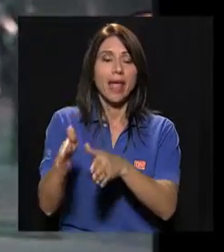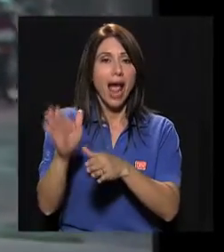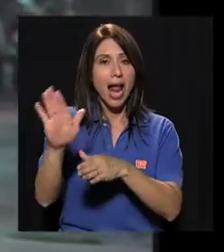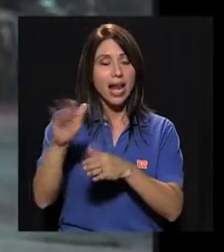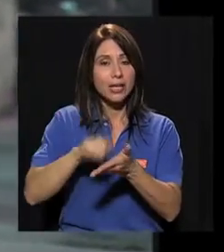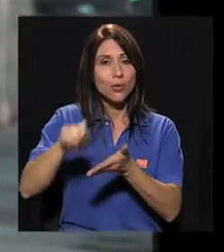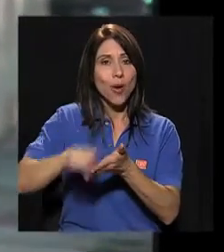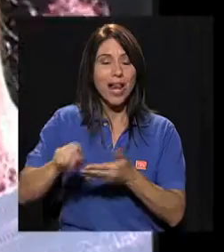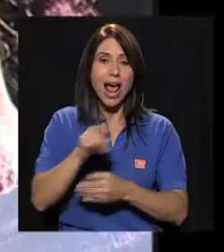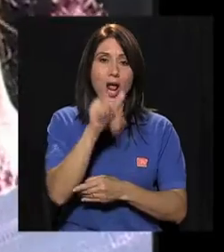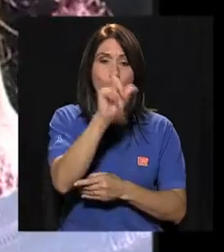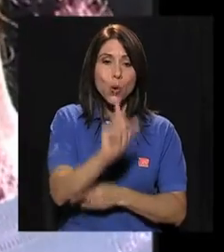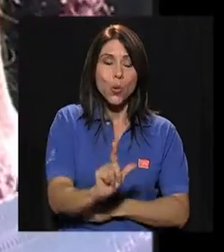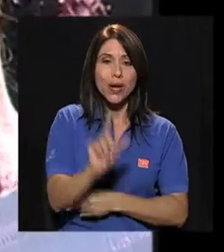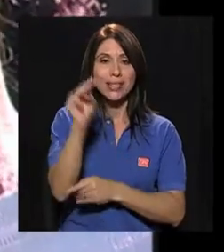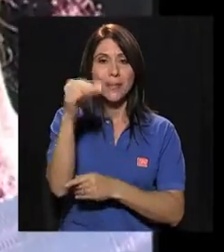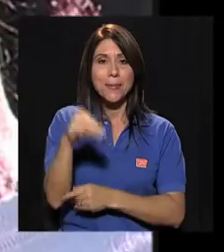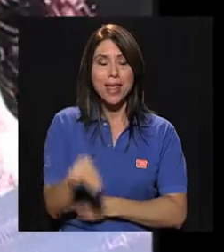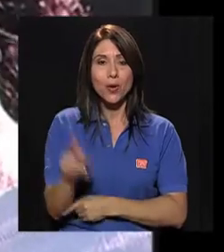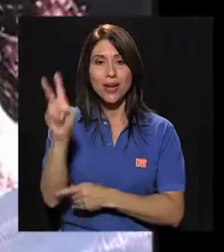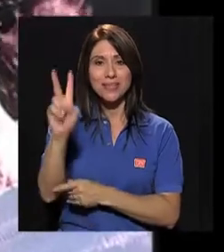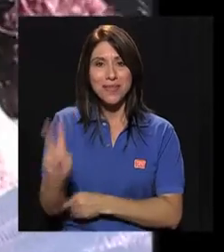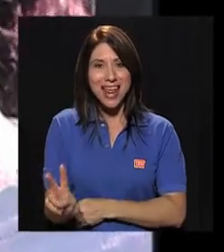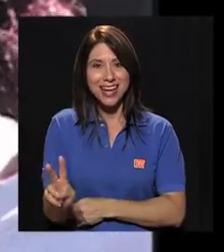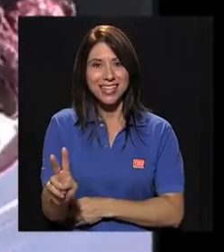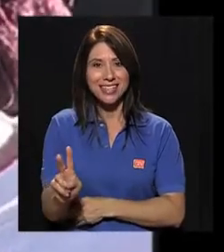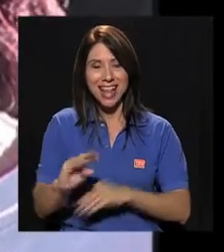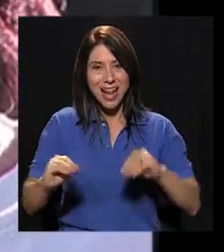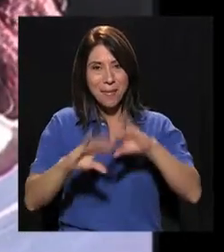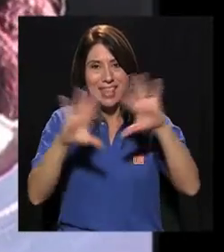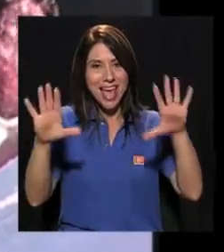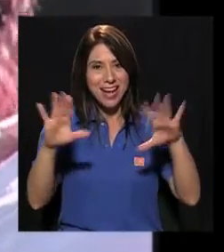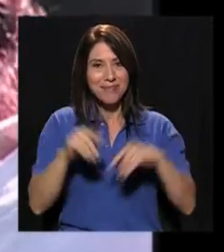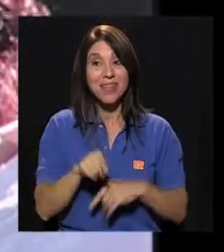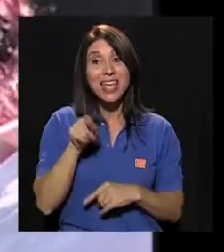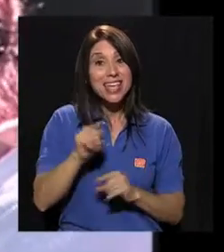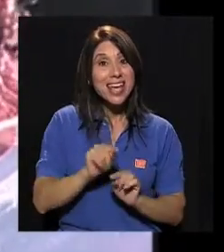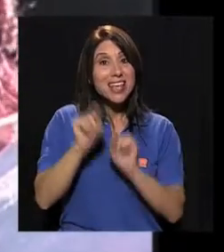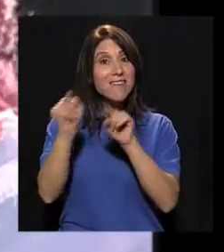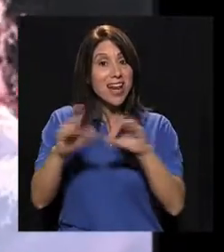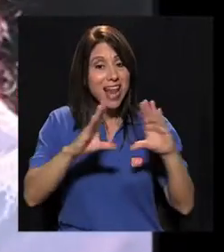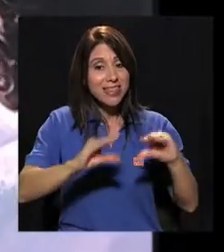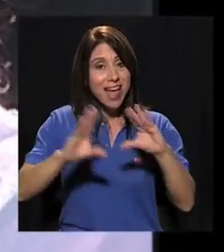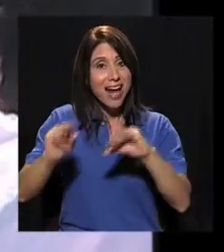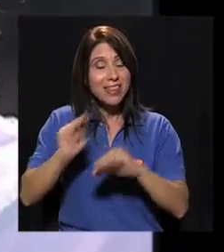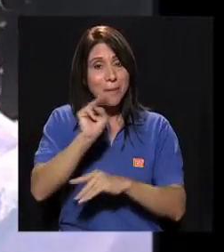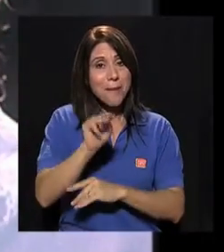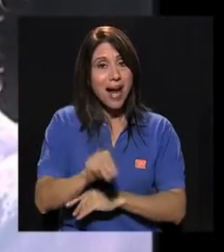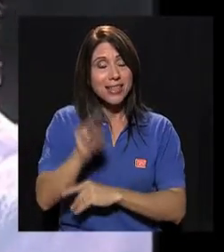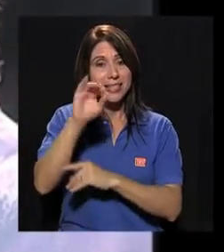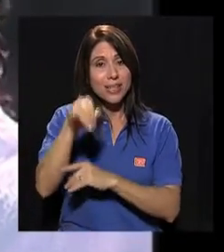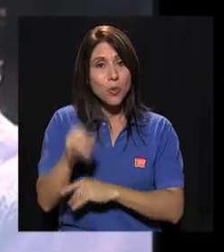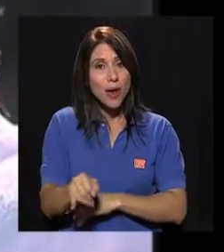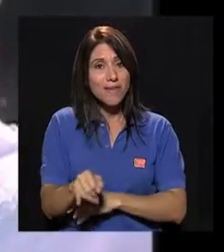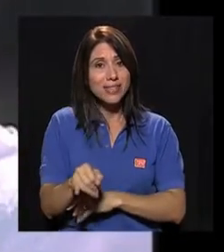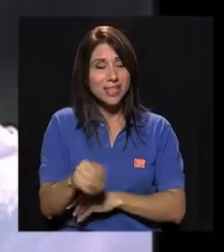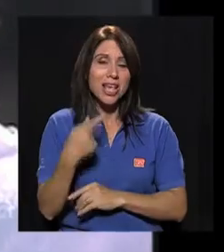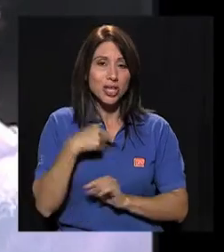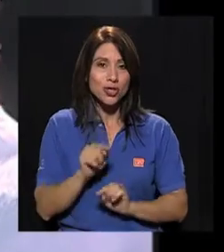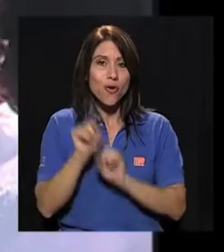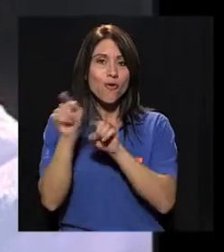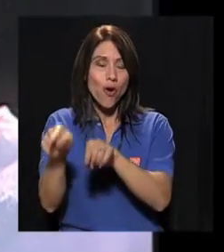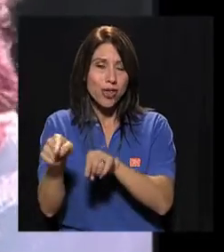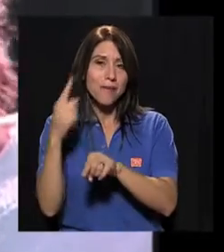niña. Voy tomando los lunes y los miércoles y los viernes a la mañanita a dejarla. Y los martes y los jueves va por la tarde la niña, entonces yo voy a dejarla en la tarde.